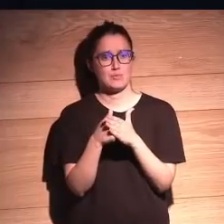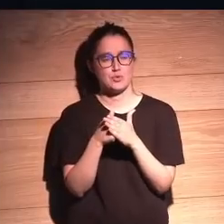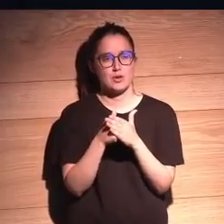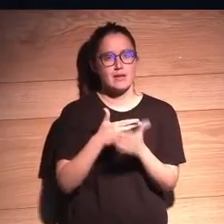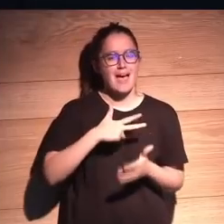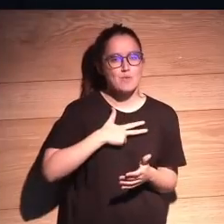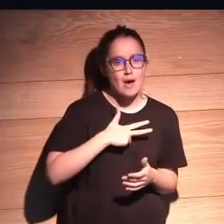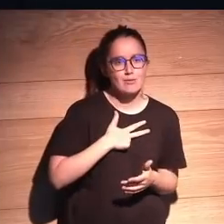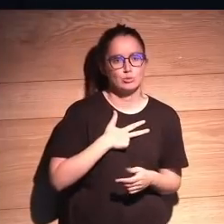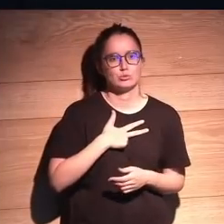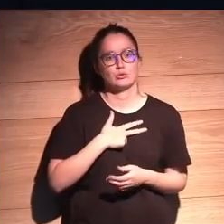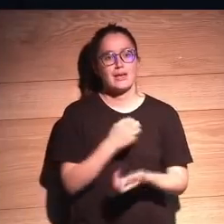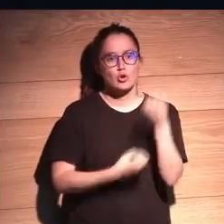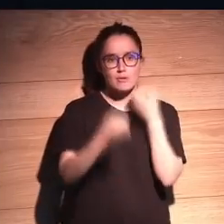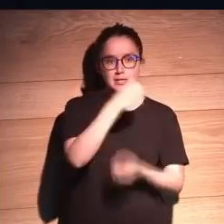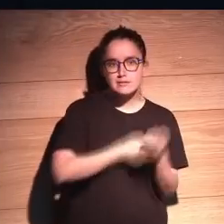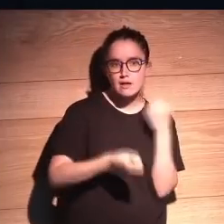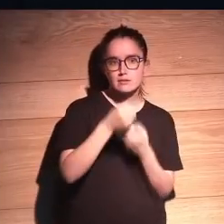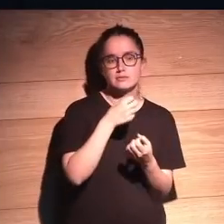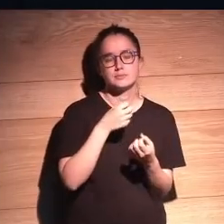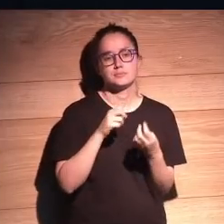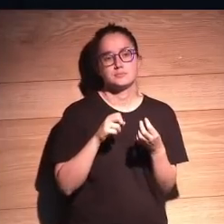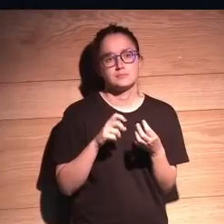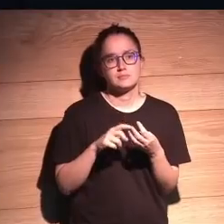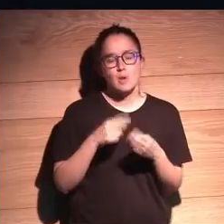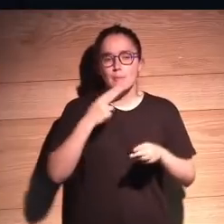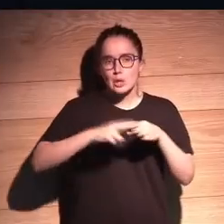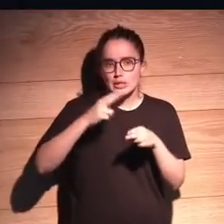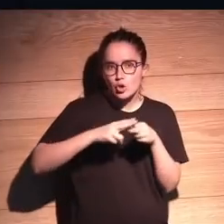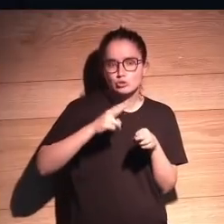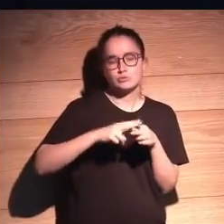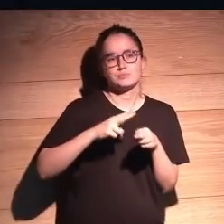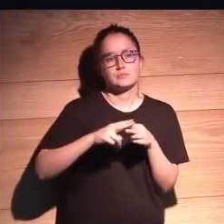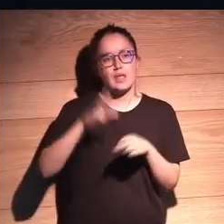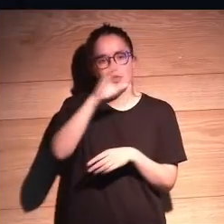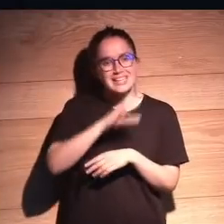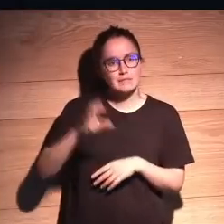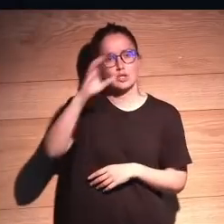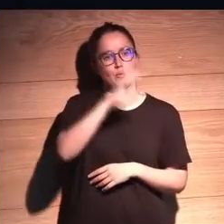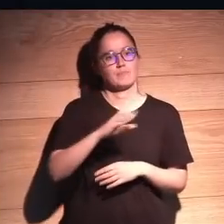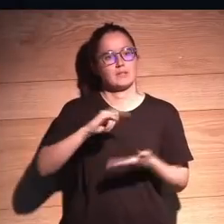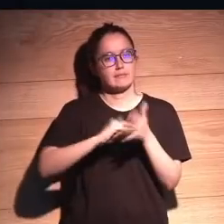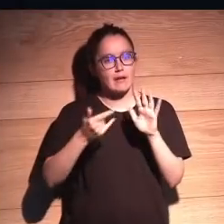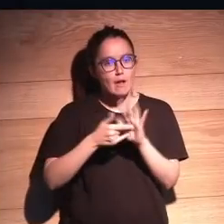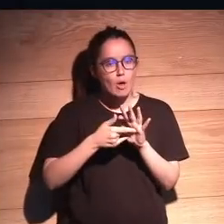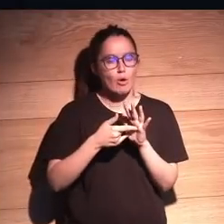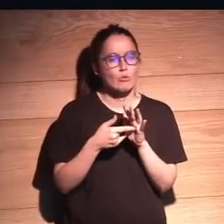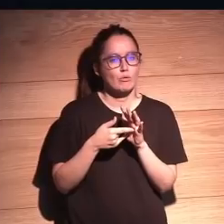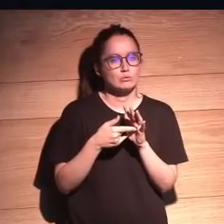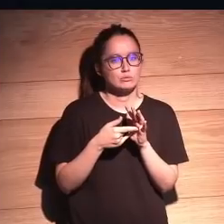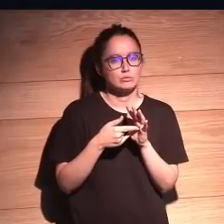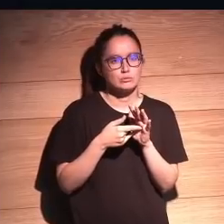abogados, economistas, políticos, científicos, tecnólogos,